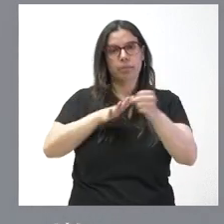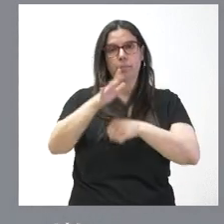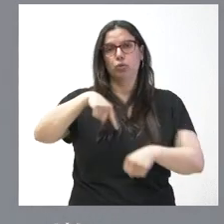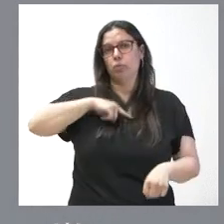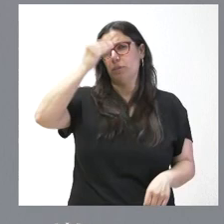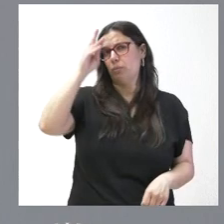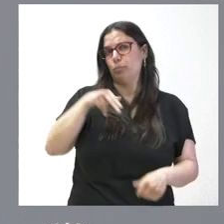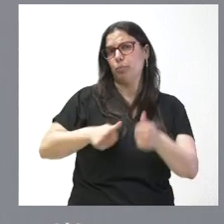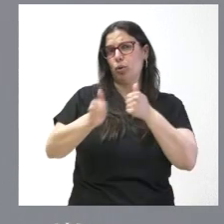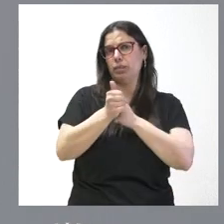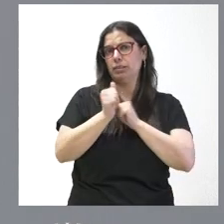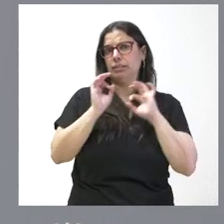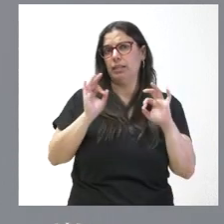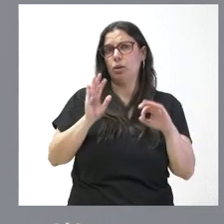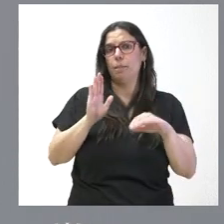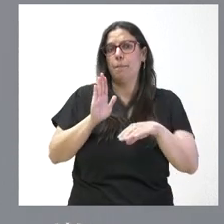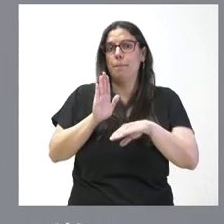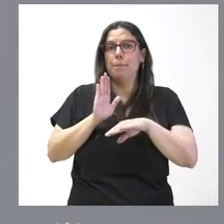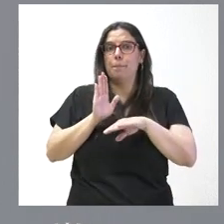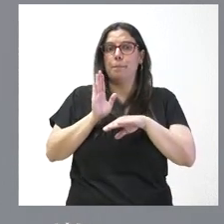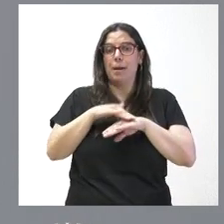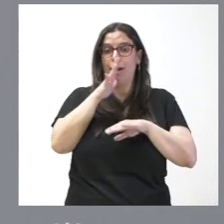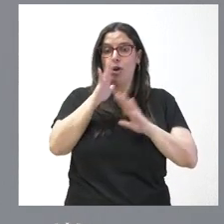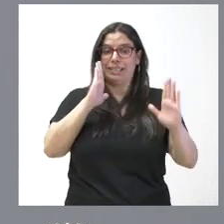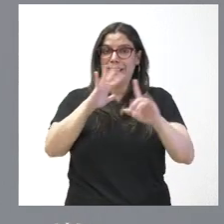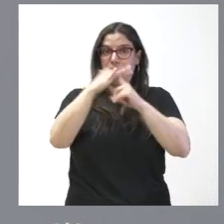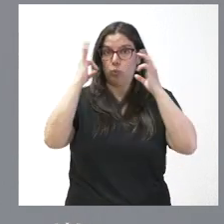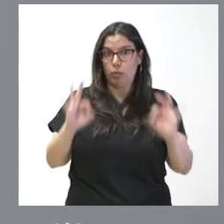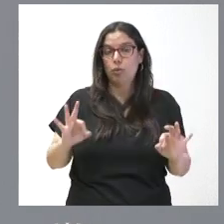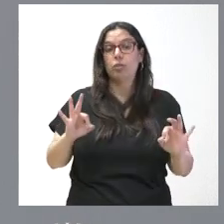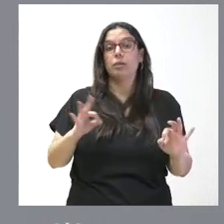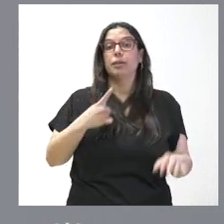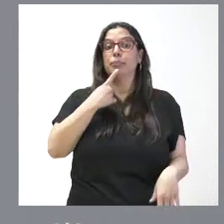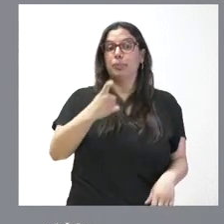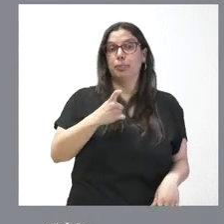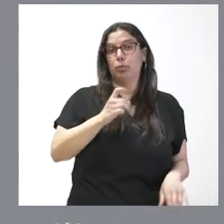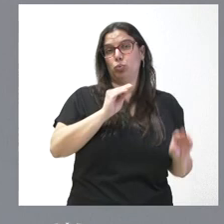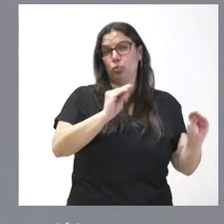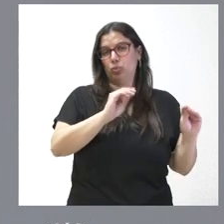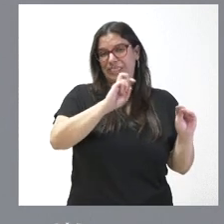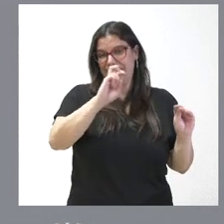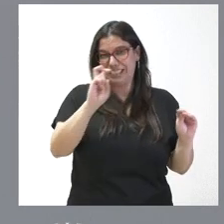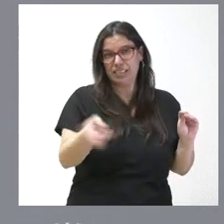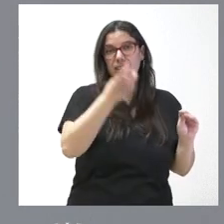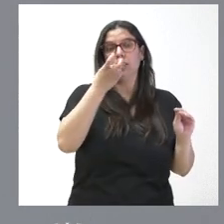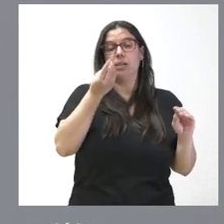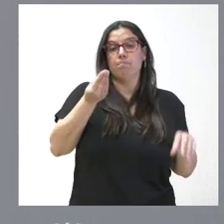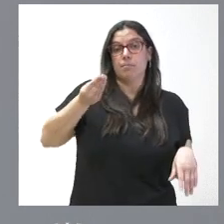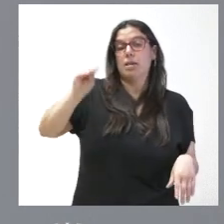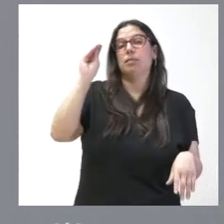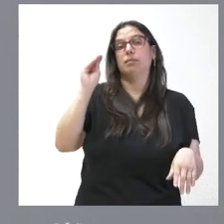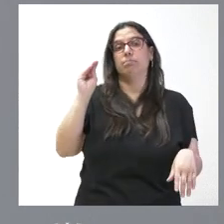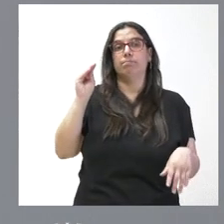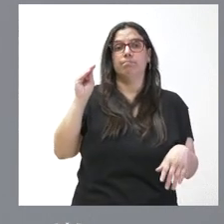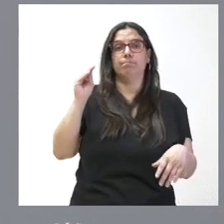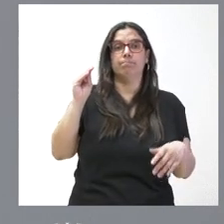prioritario para este momento concreto, donde a las dificultades que pasa el sector agrícola y ganadero, pues en cierto